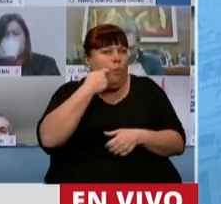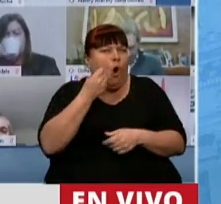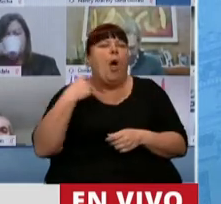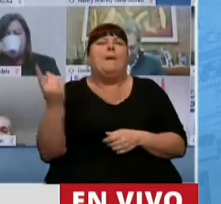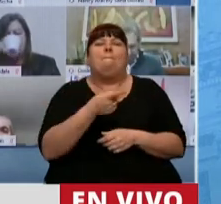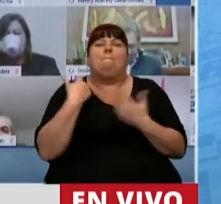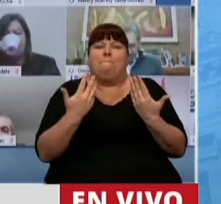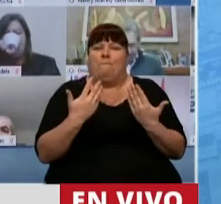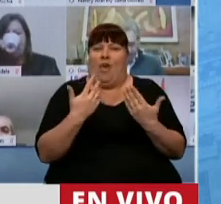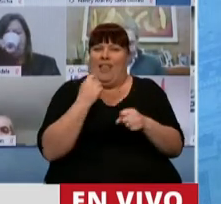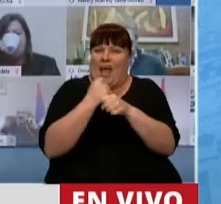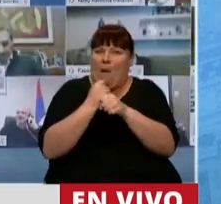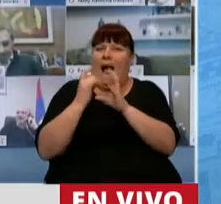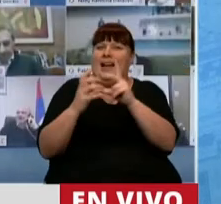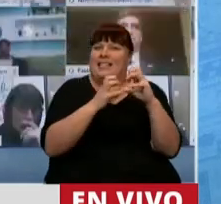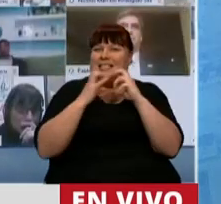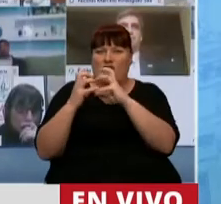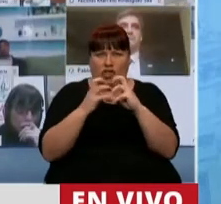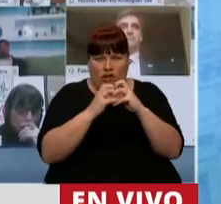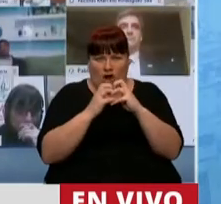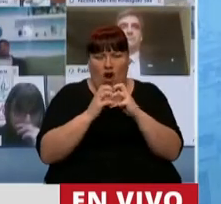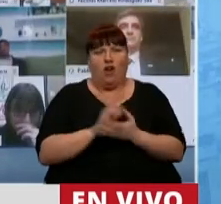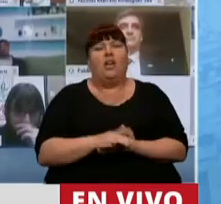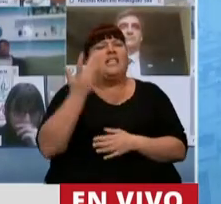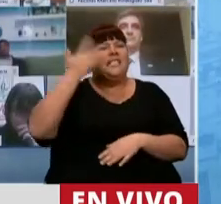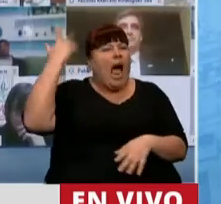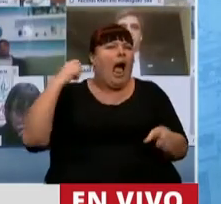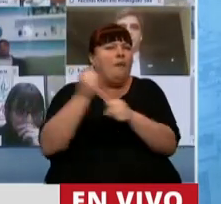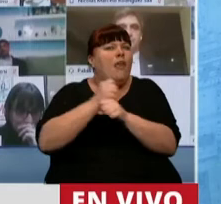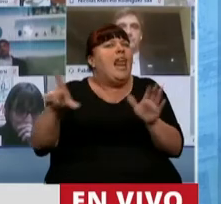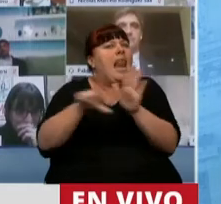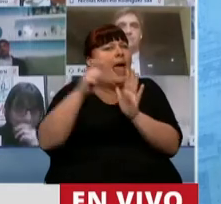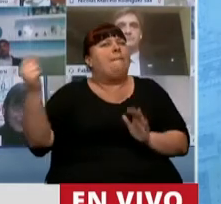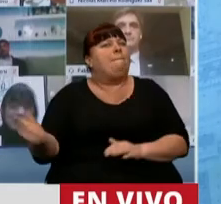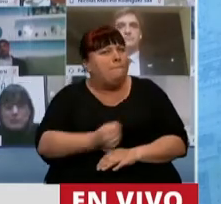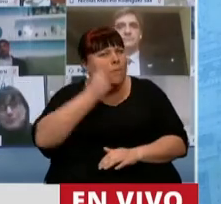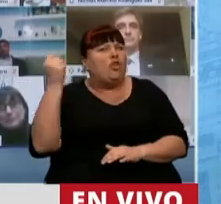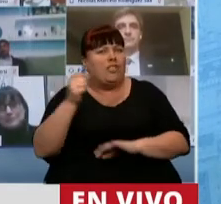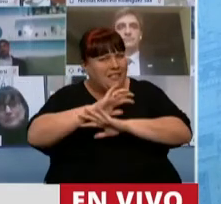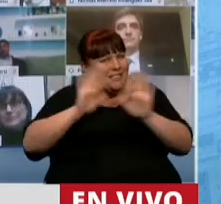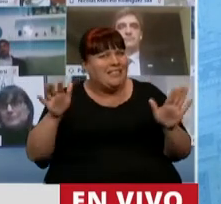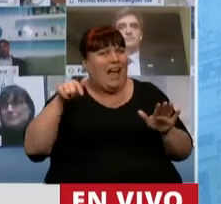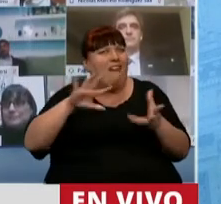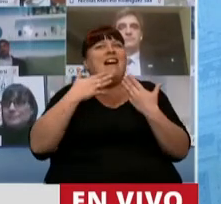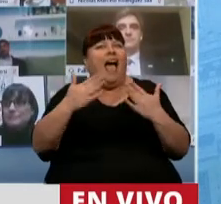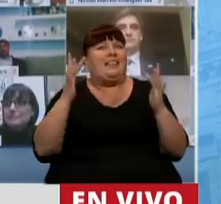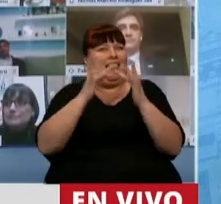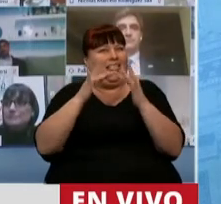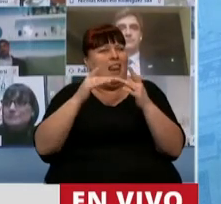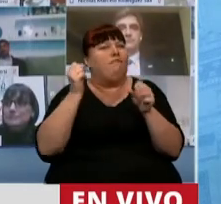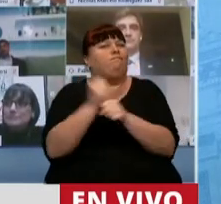que podamos sesionar, donde se han sancionado leyes importantísimas de esta manera.